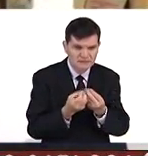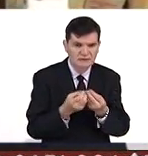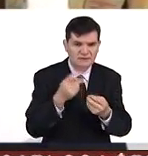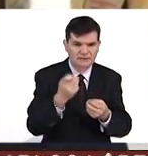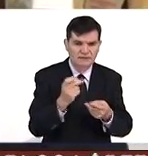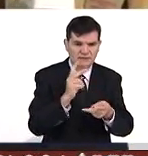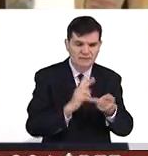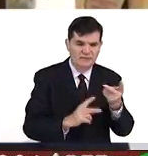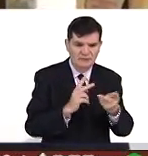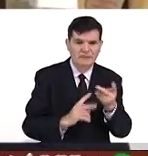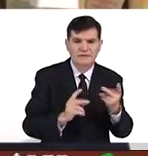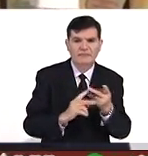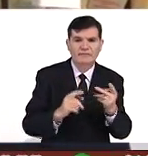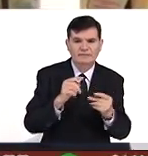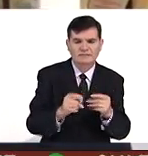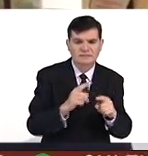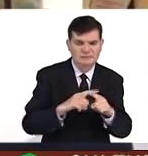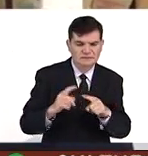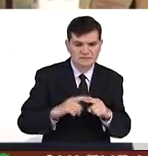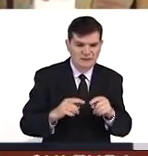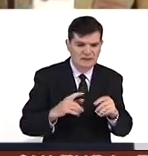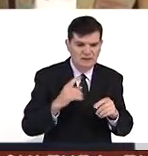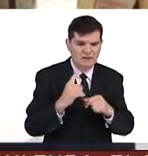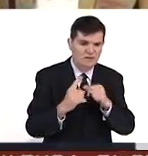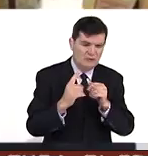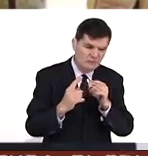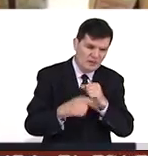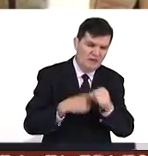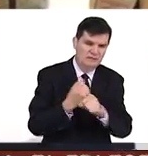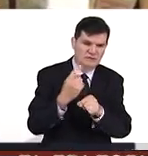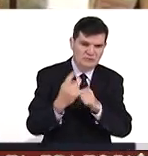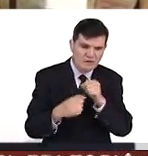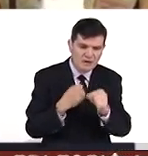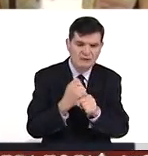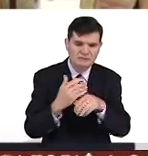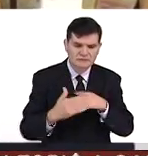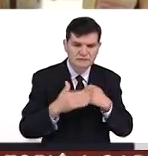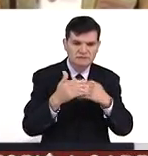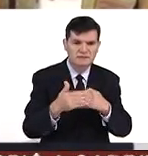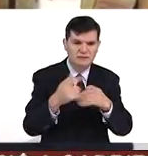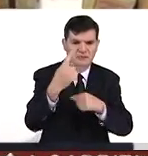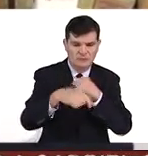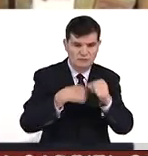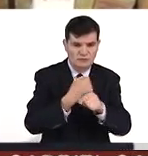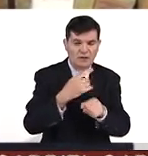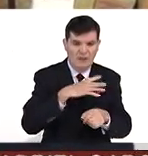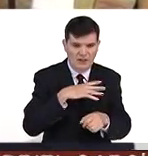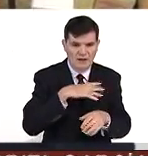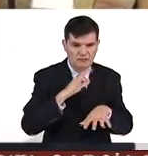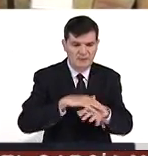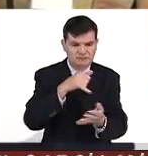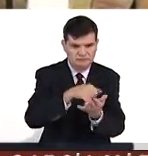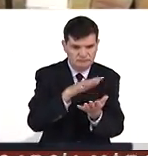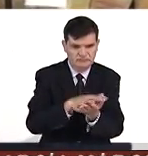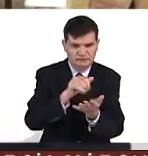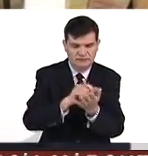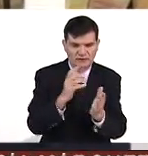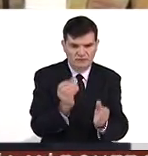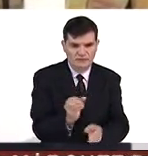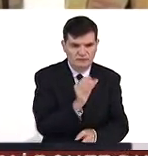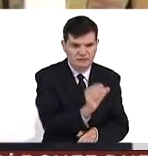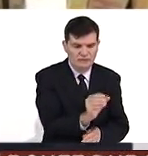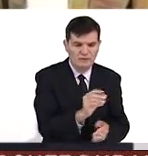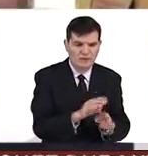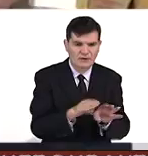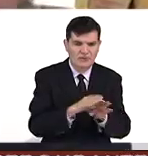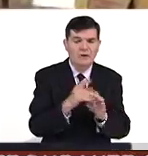secciones de ese libro en volúmenes cada año, así es que a partir del año que entra van a publicar el primer volumen del tonal